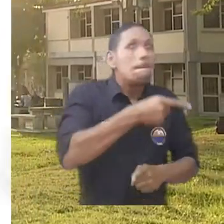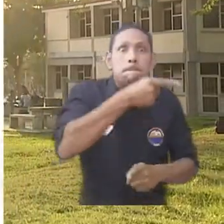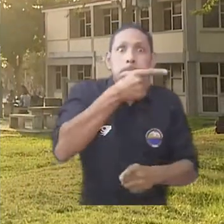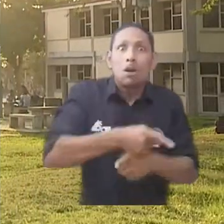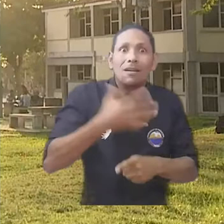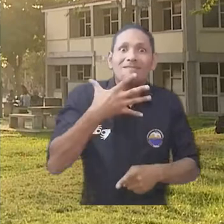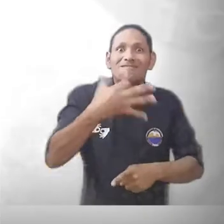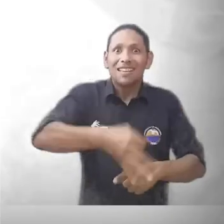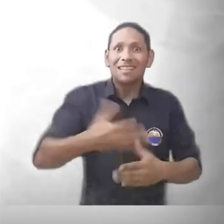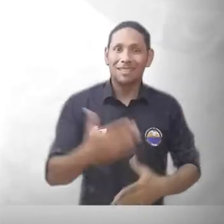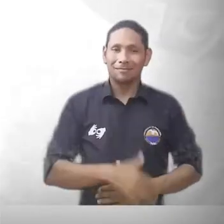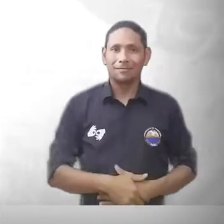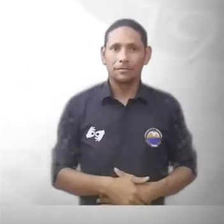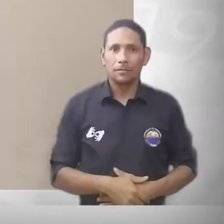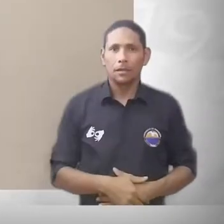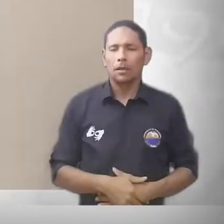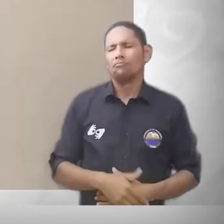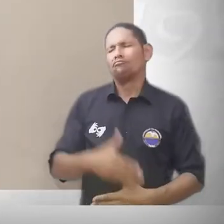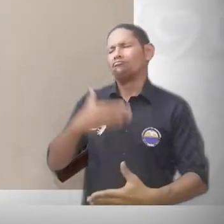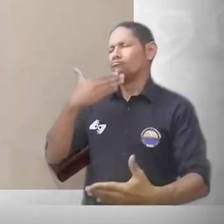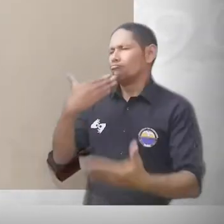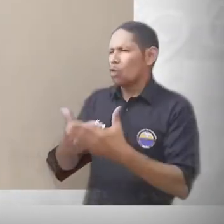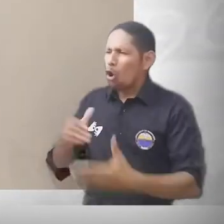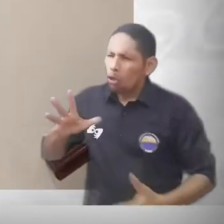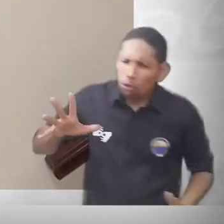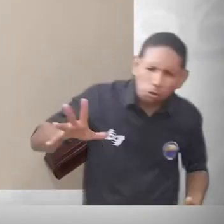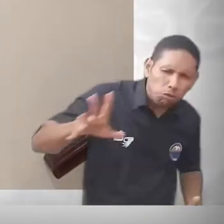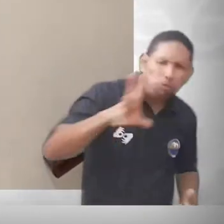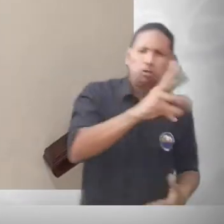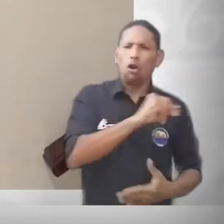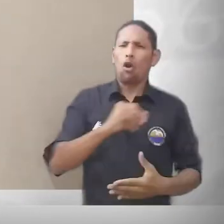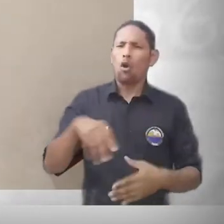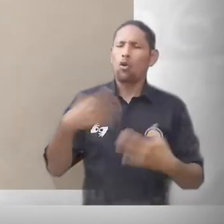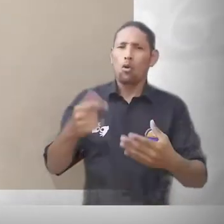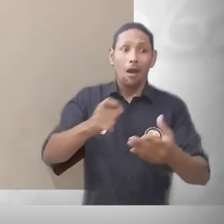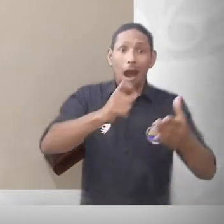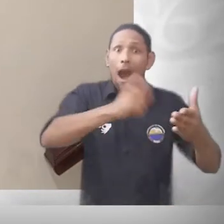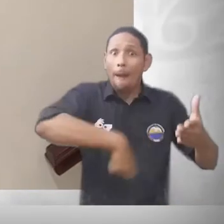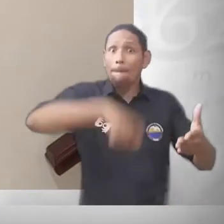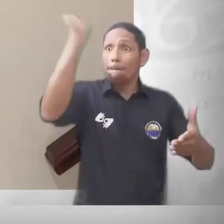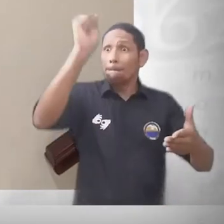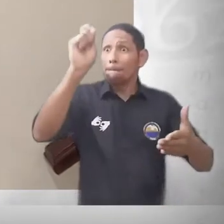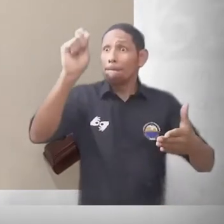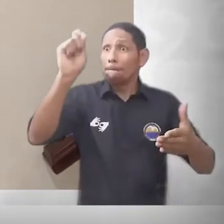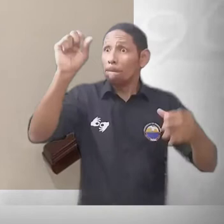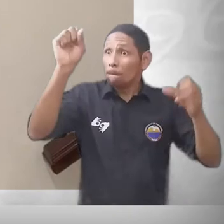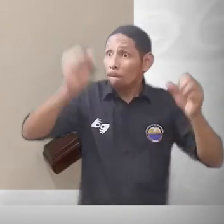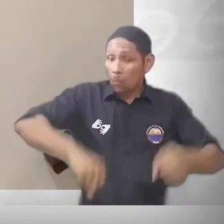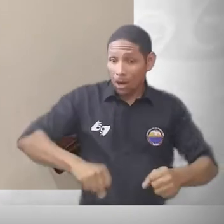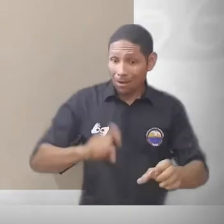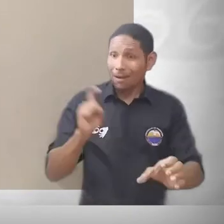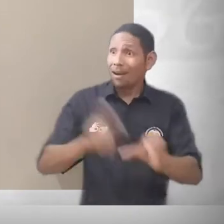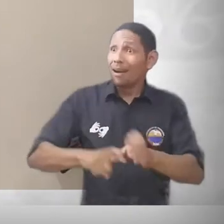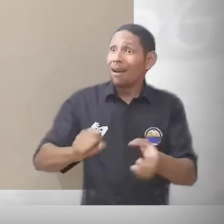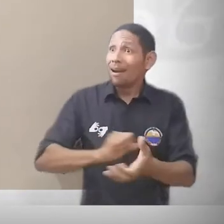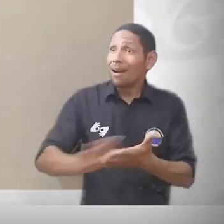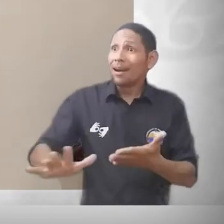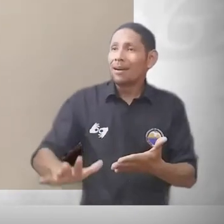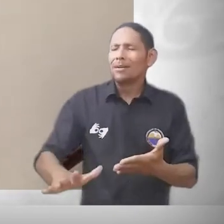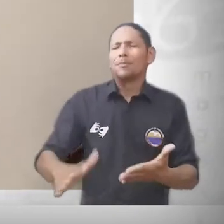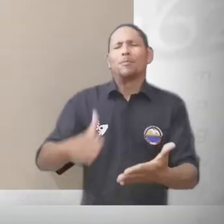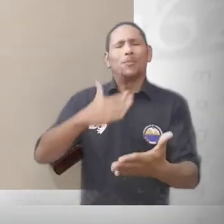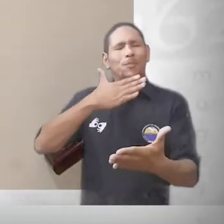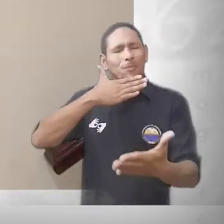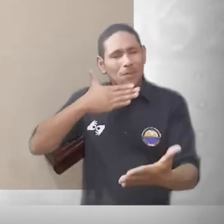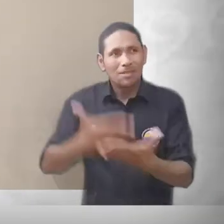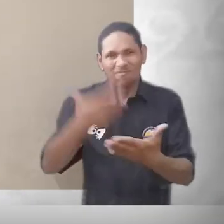es una realidad. Quería agradecerles a todos los diputados de la asamblea departamental por aprobar el fondo de gratuidad matrícula cero,